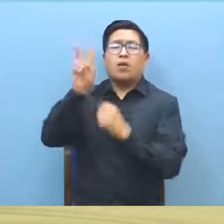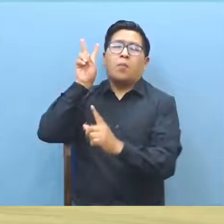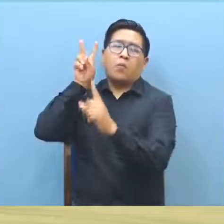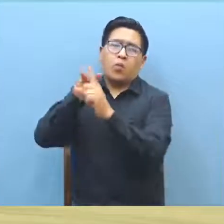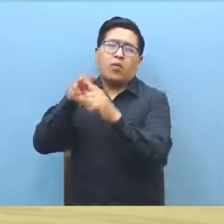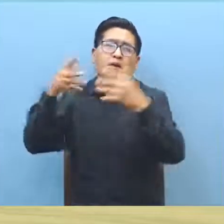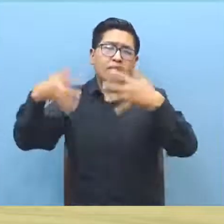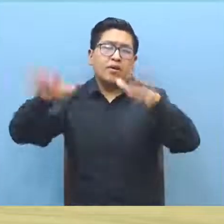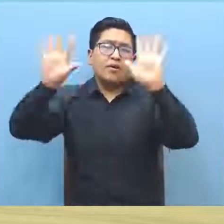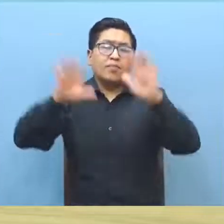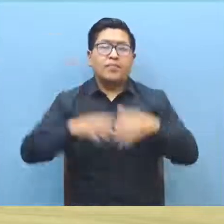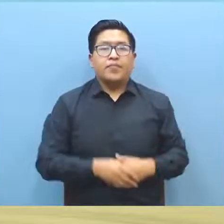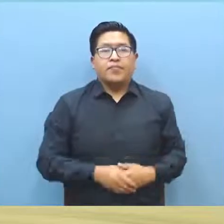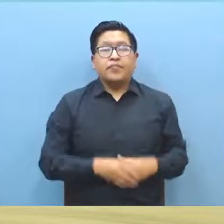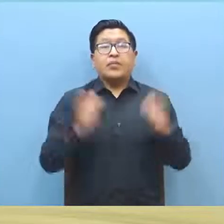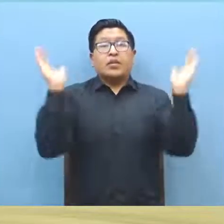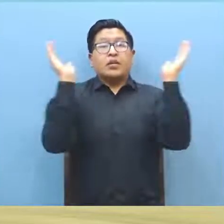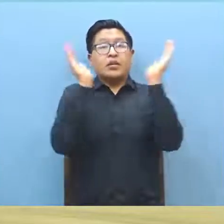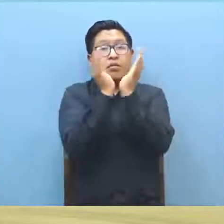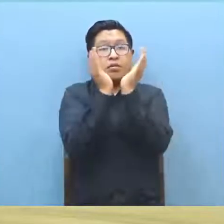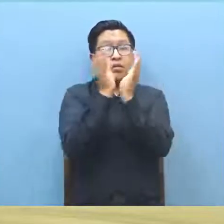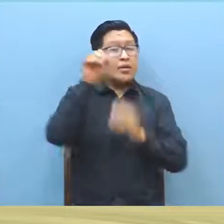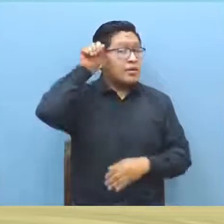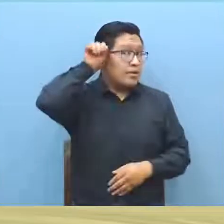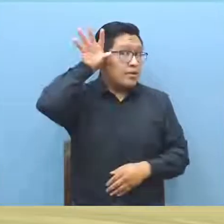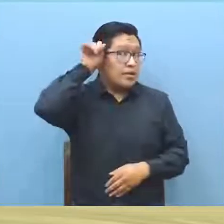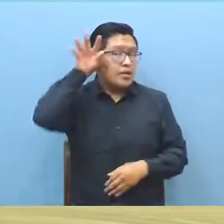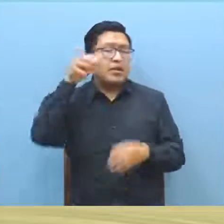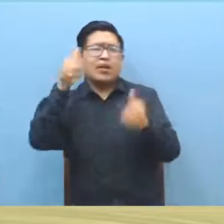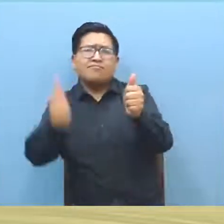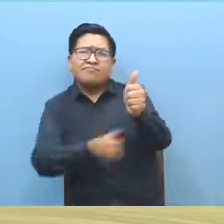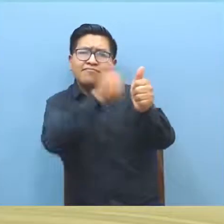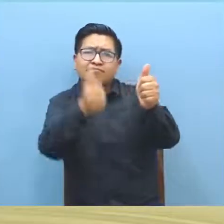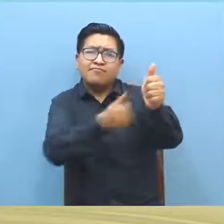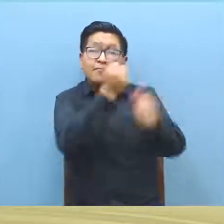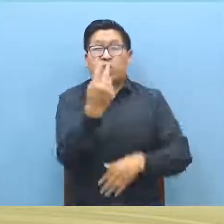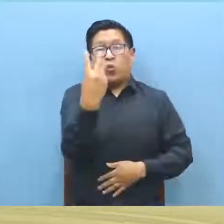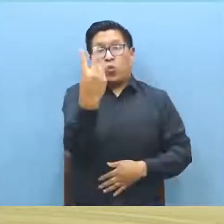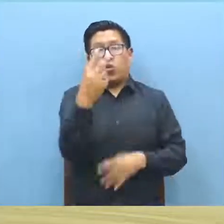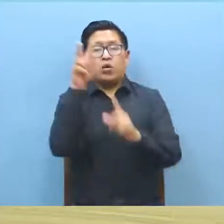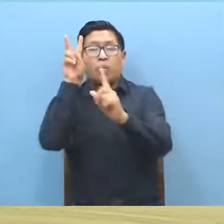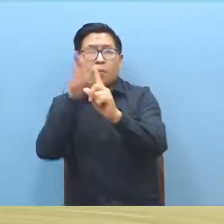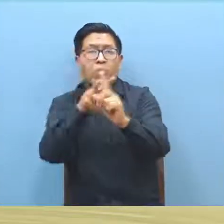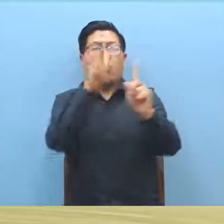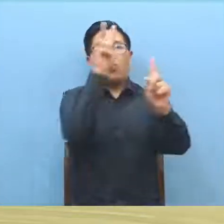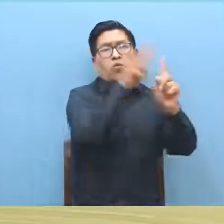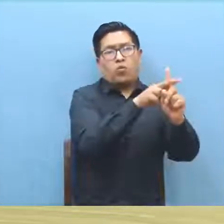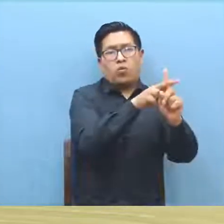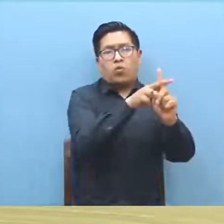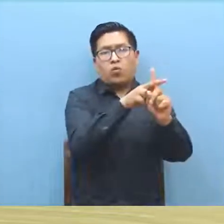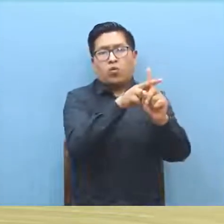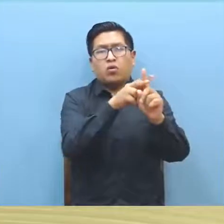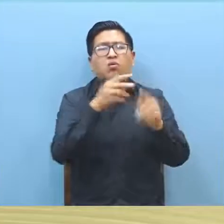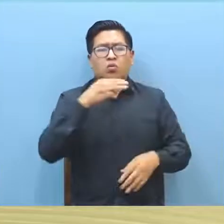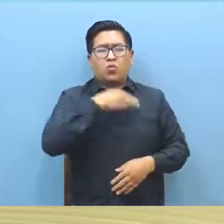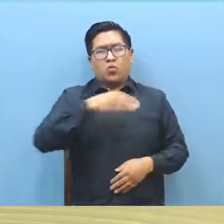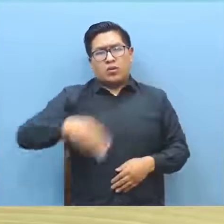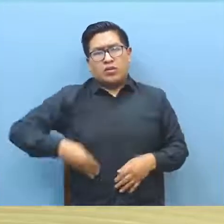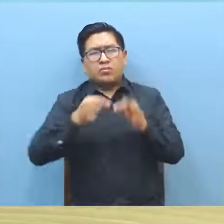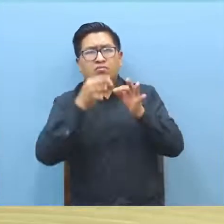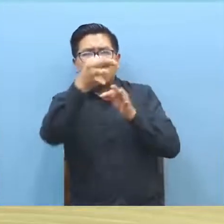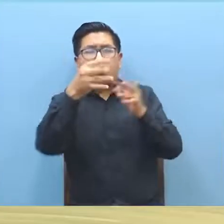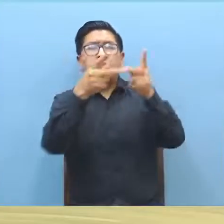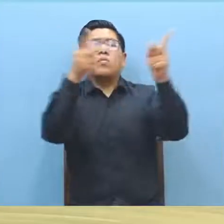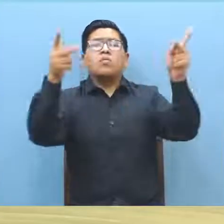Defensoría del Pueblo en Tarija realiza seguimiento a dos hechos de violación cometidos contra niñas del municipio de San Lorenzo en los últimos días.